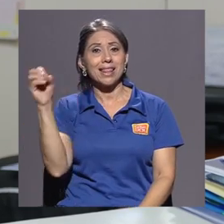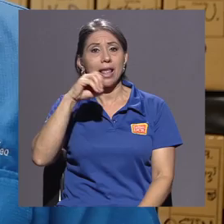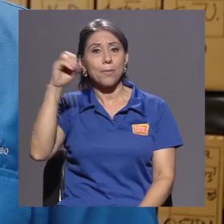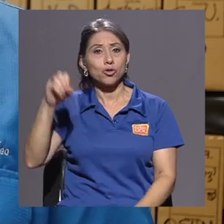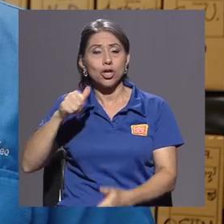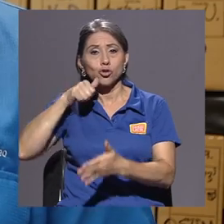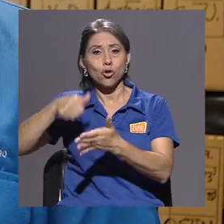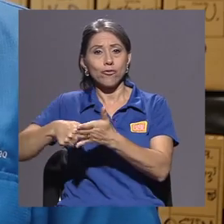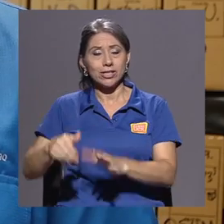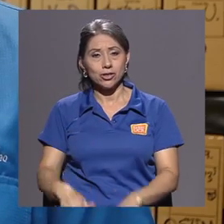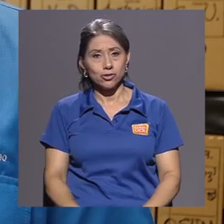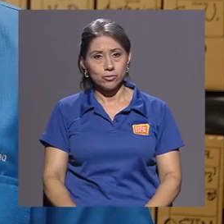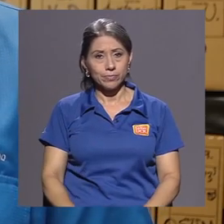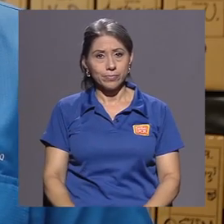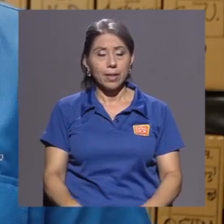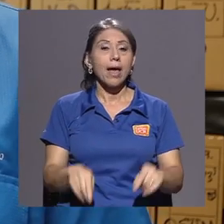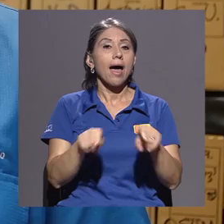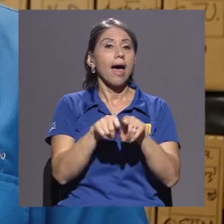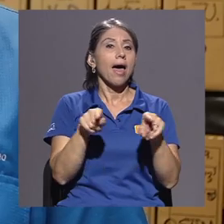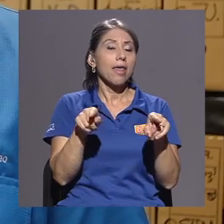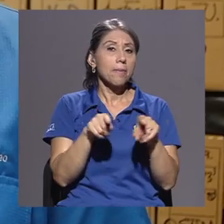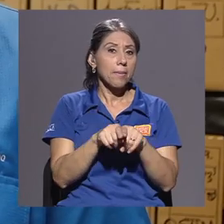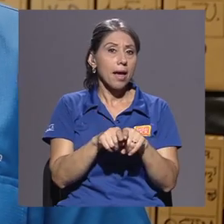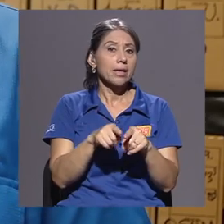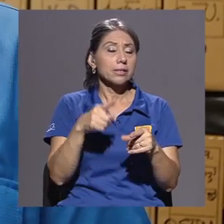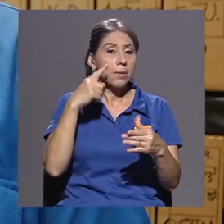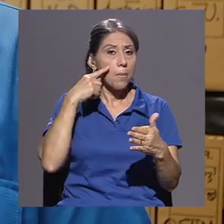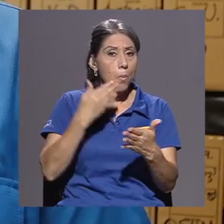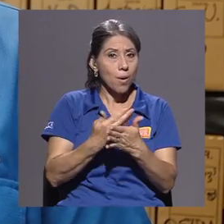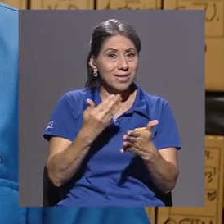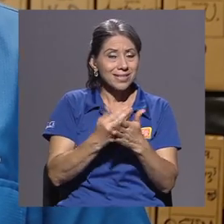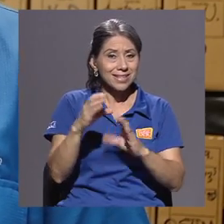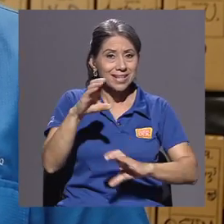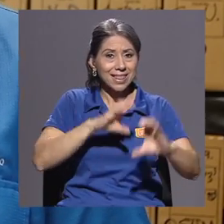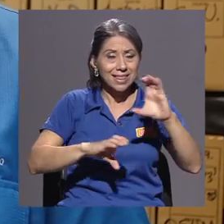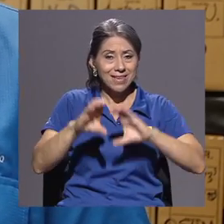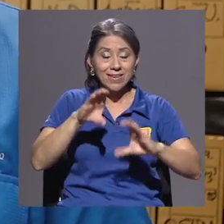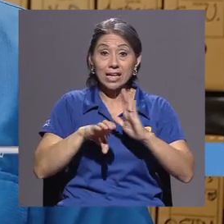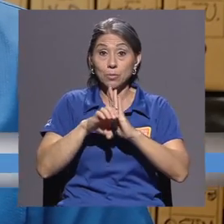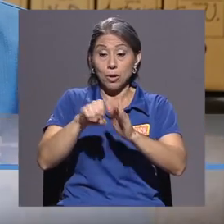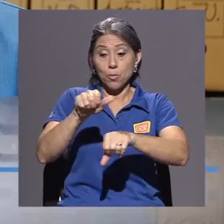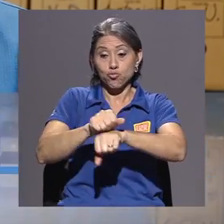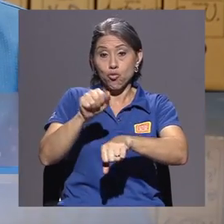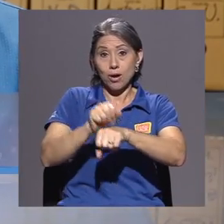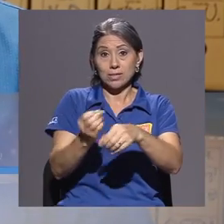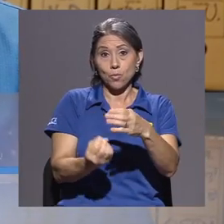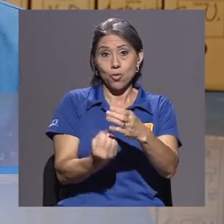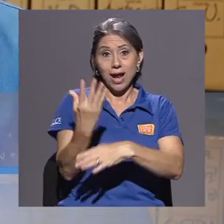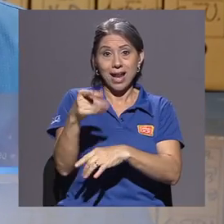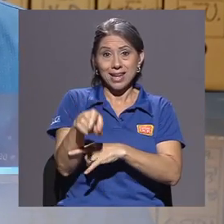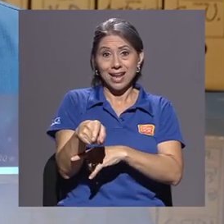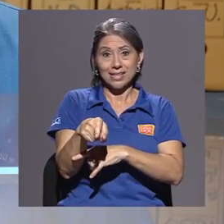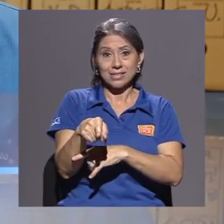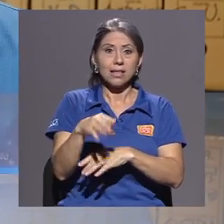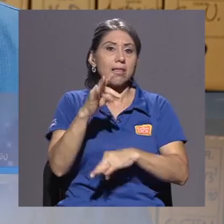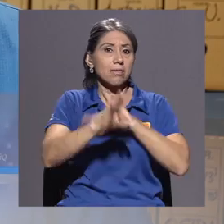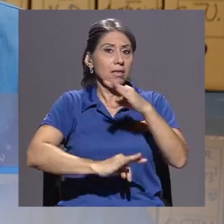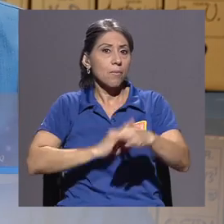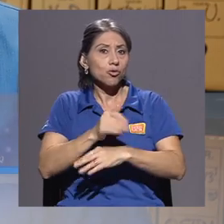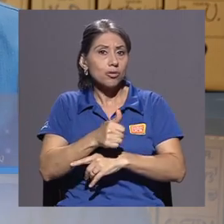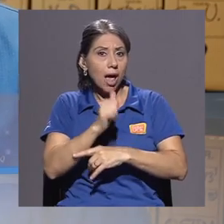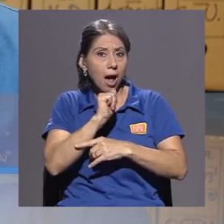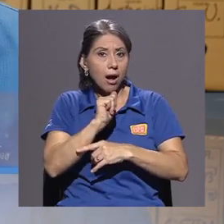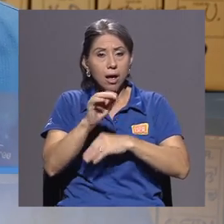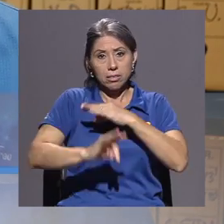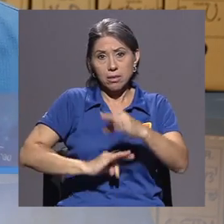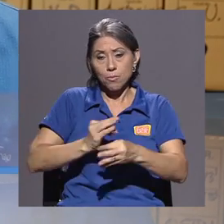oficios. Además, muestras científicas, como rocas bocánicas, tipos de agua, tipos